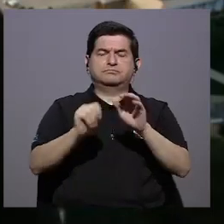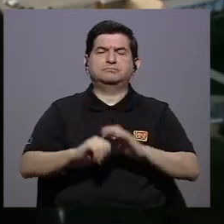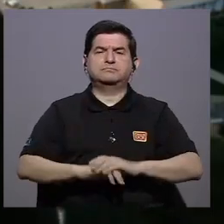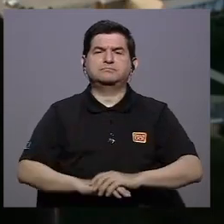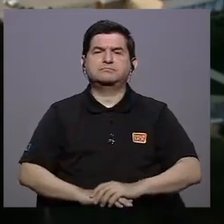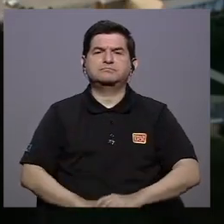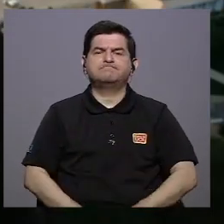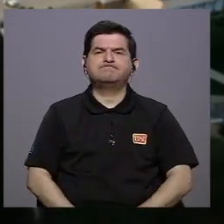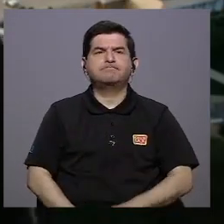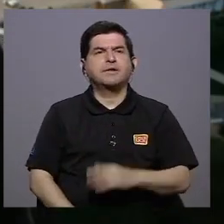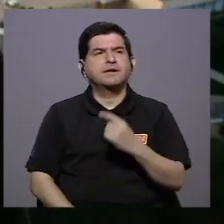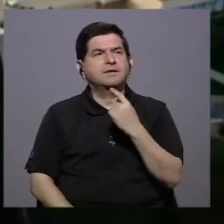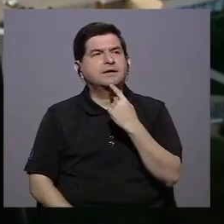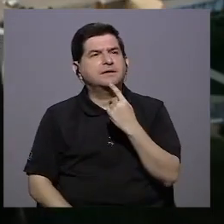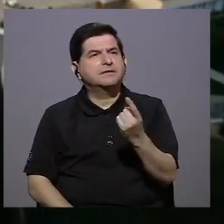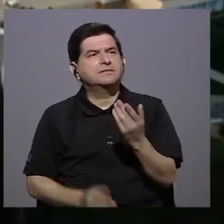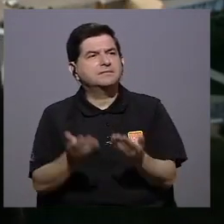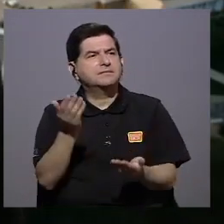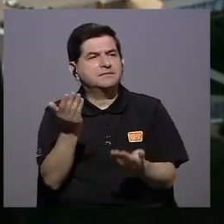Digamos que,